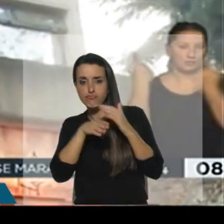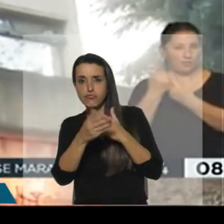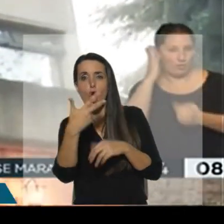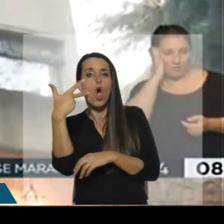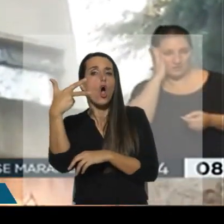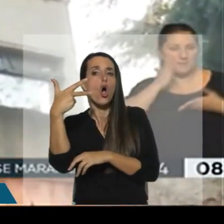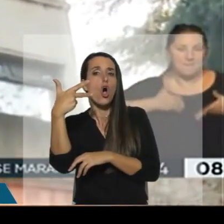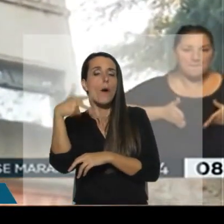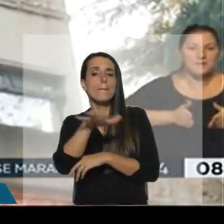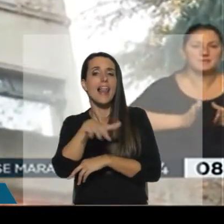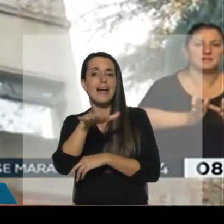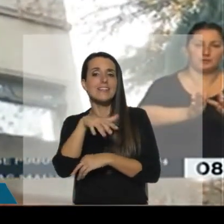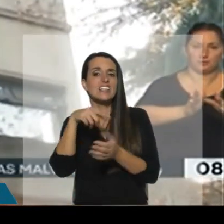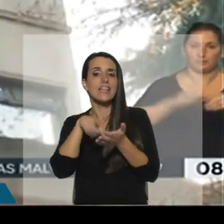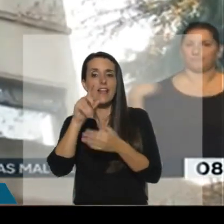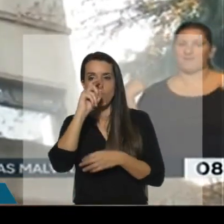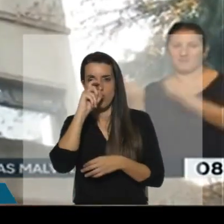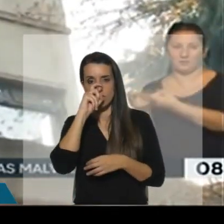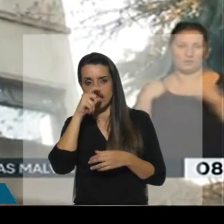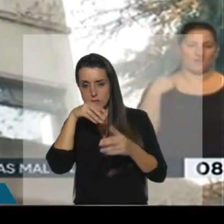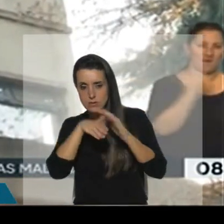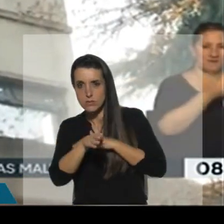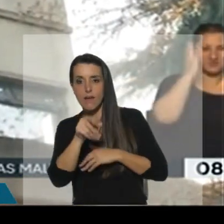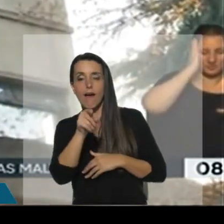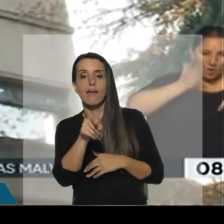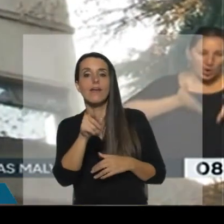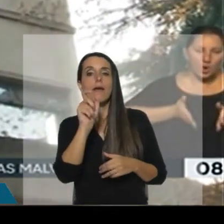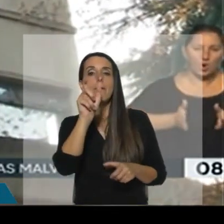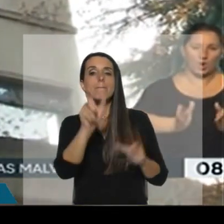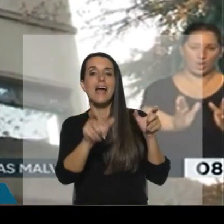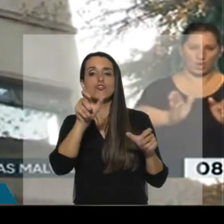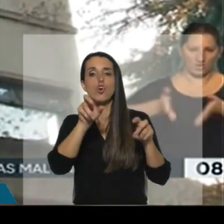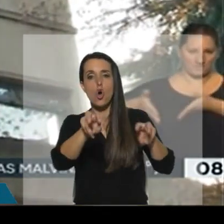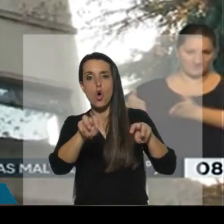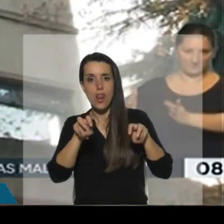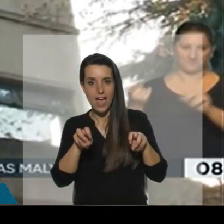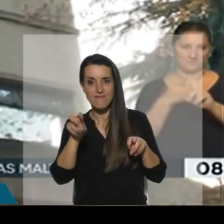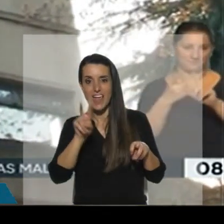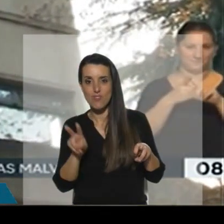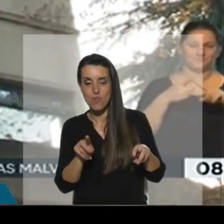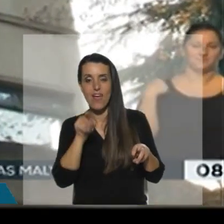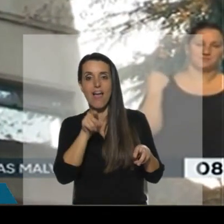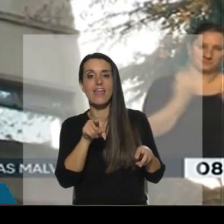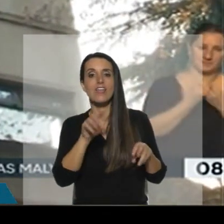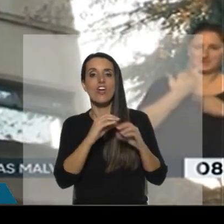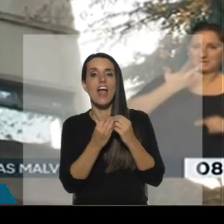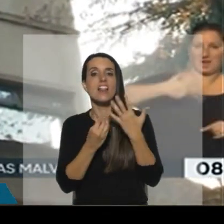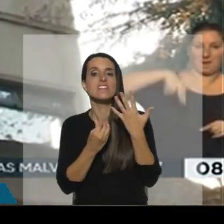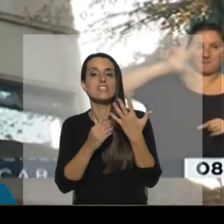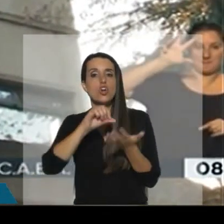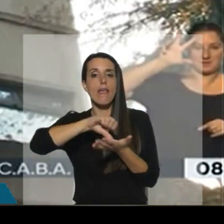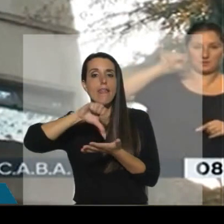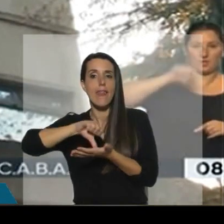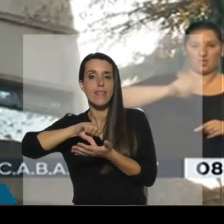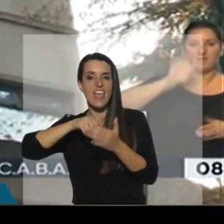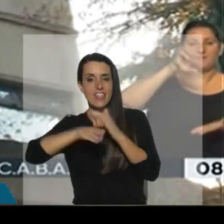Hotel Plaza Central Canning de Buenos Aires, donde se aloja la tripulación del avión de carga venezolano que traía a cinco iraníes cuyo